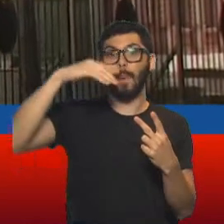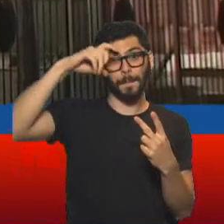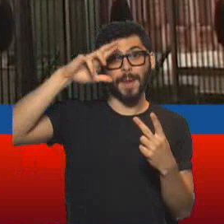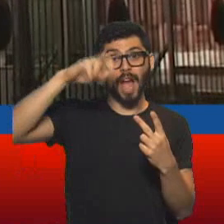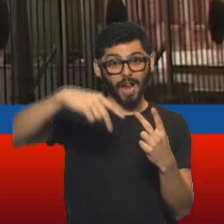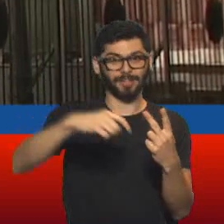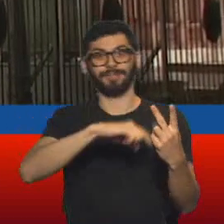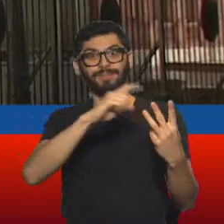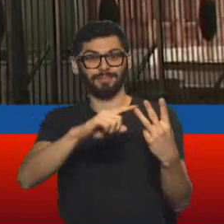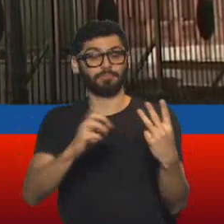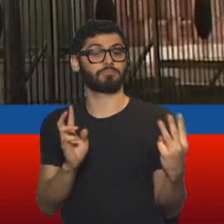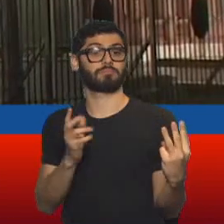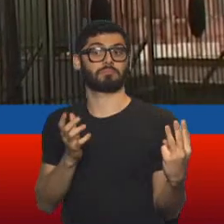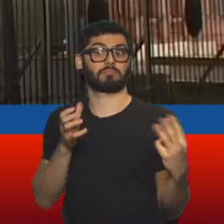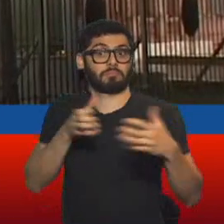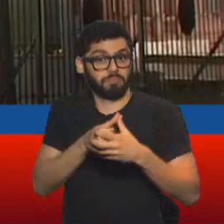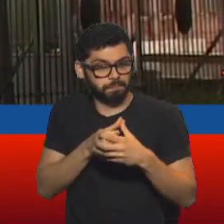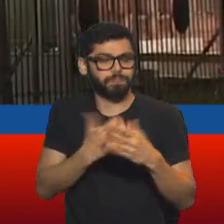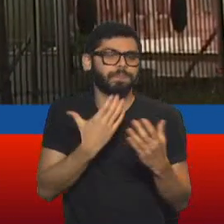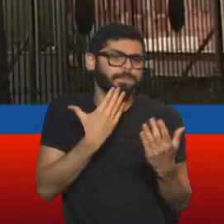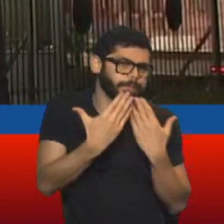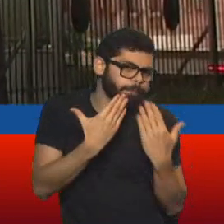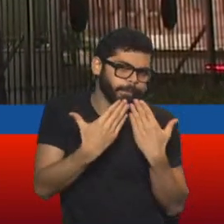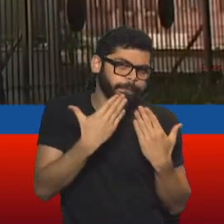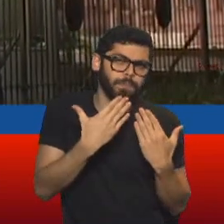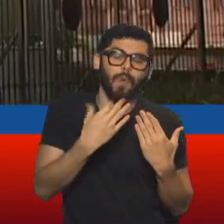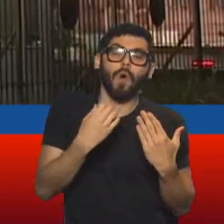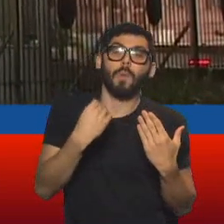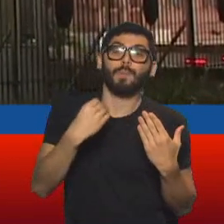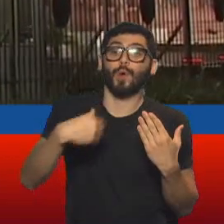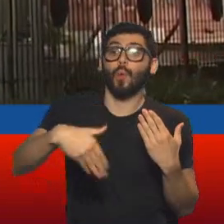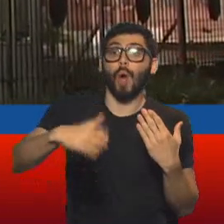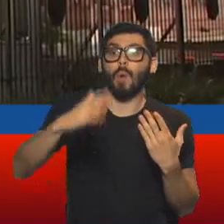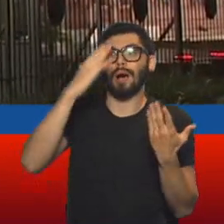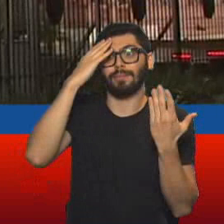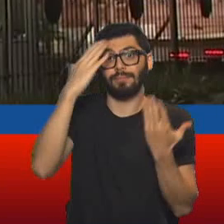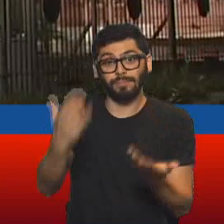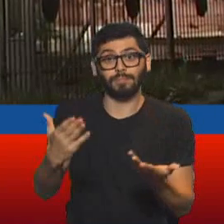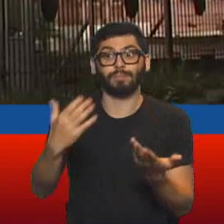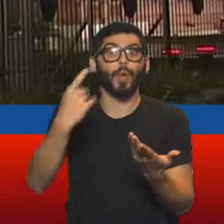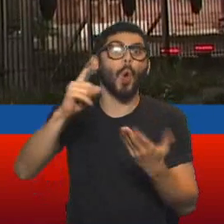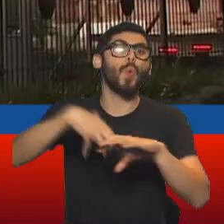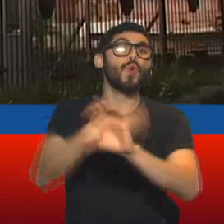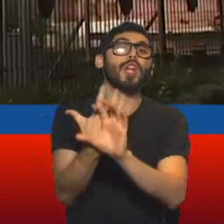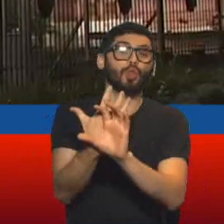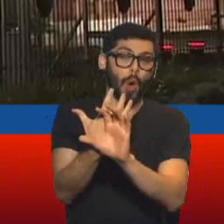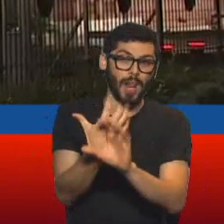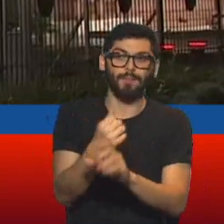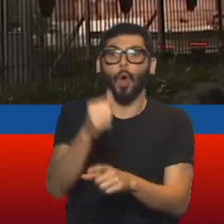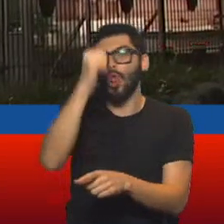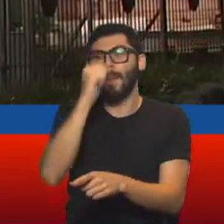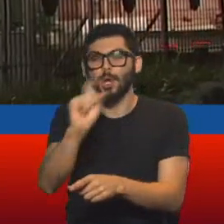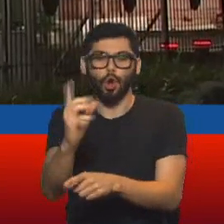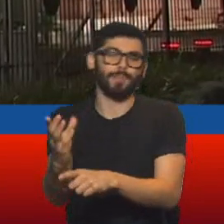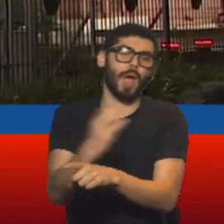adelantándole los detalles del acto que va a ser nuevamente virtual en el marco de la pandemia. El próximo viernes se adelantan 48 horas,